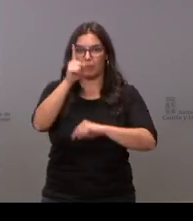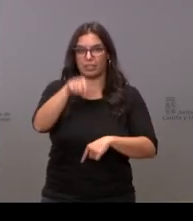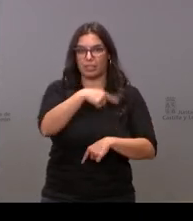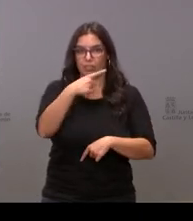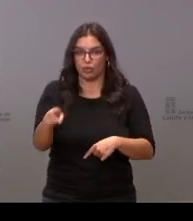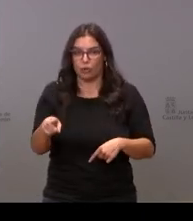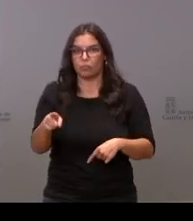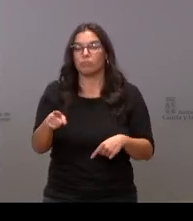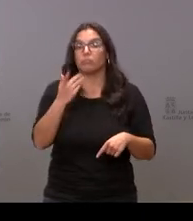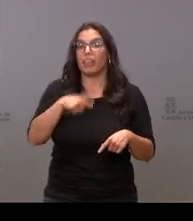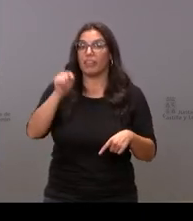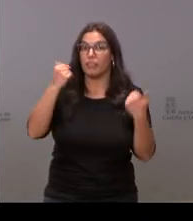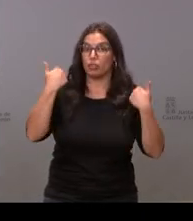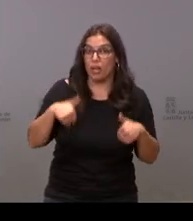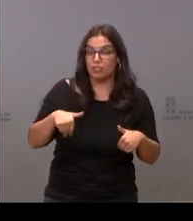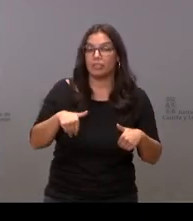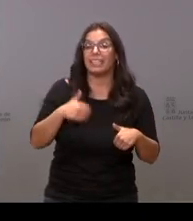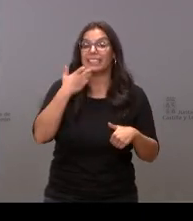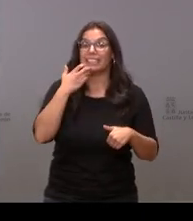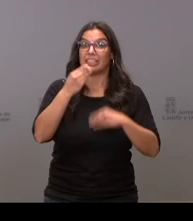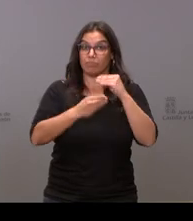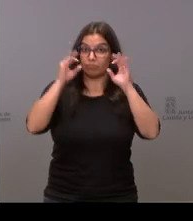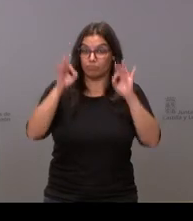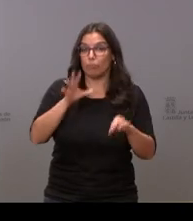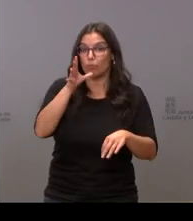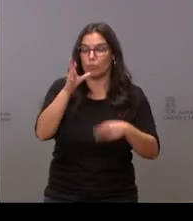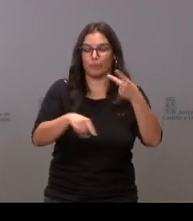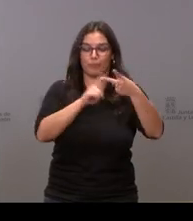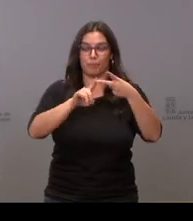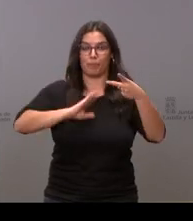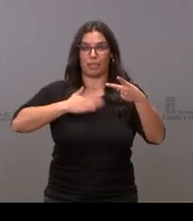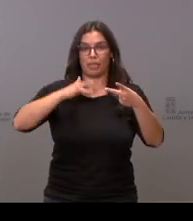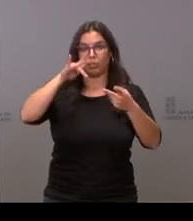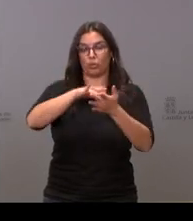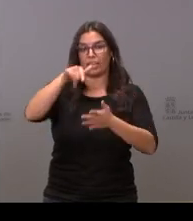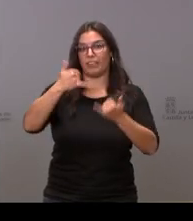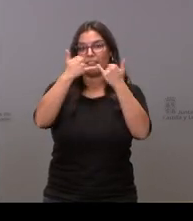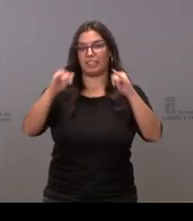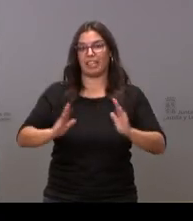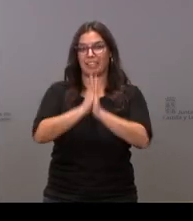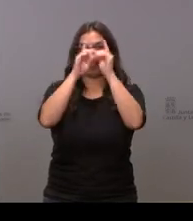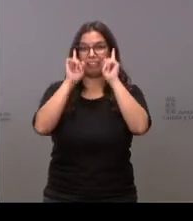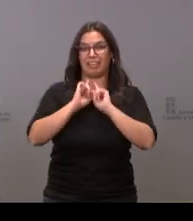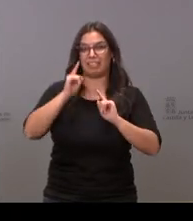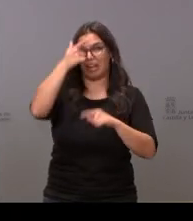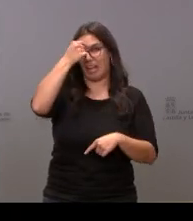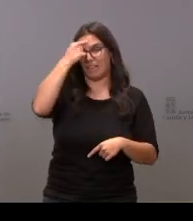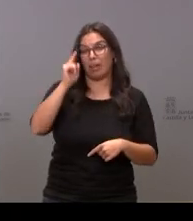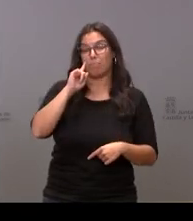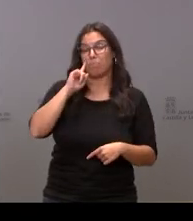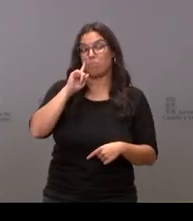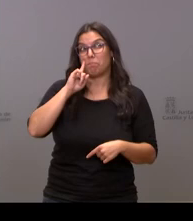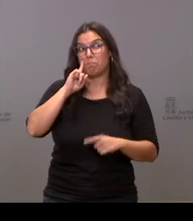causas si fuera así por otra parte mañana se celebra la festividad de Santa Teresa en Ávila si no me equivoco la primera gran fiesta patronal